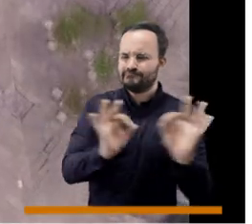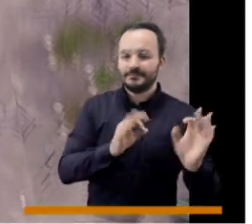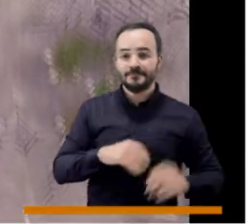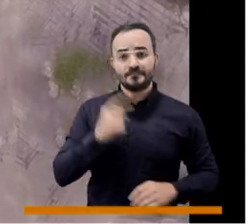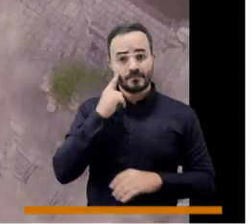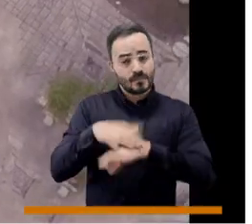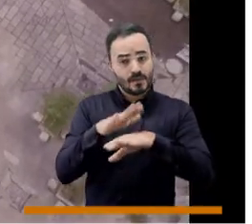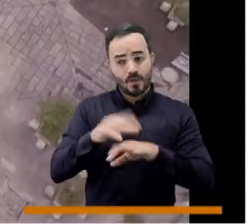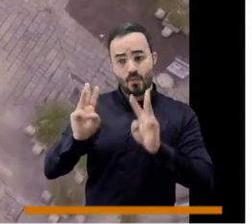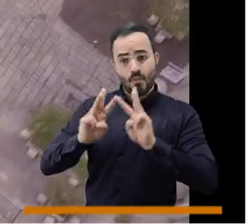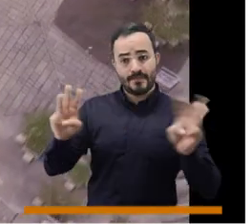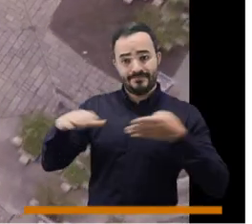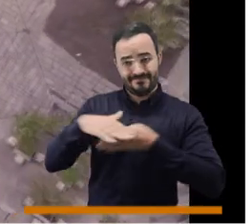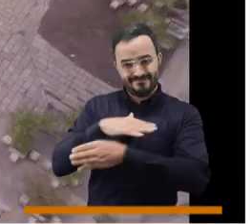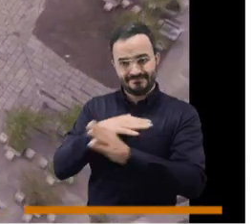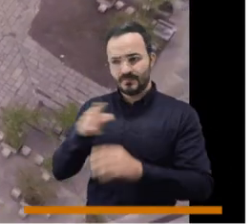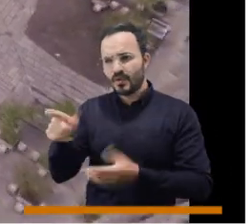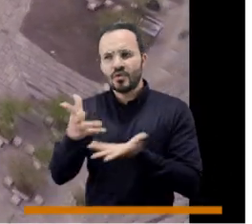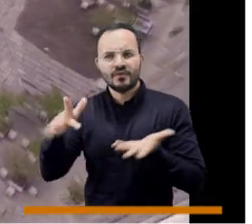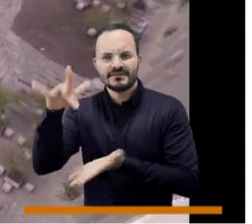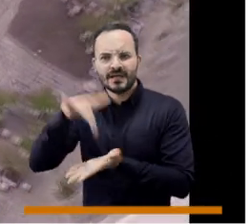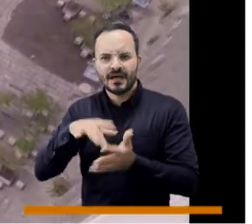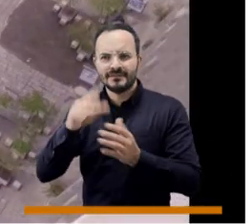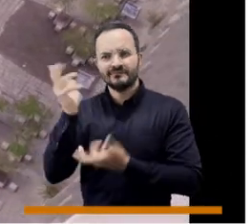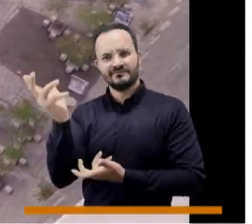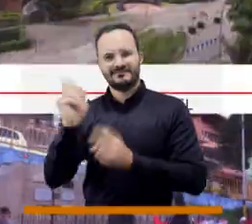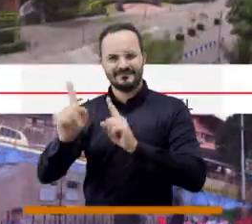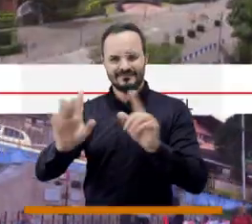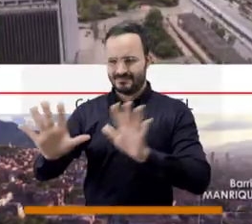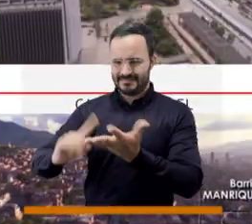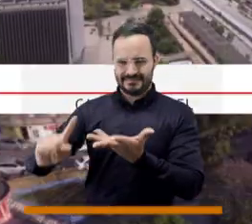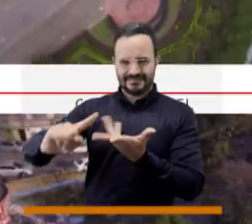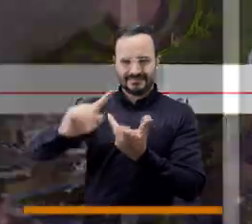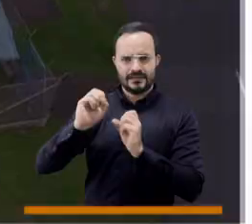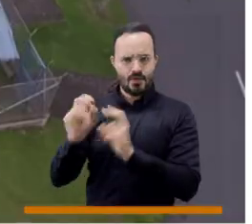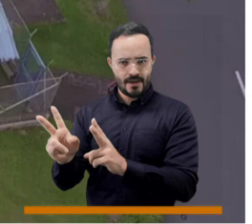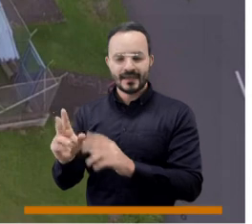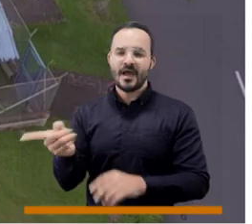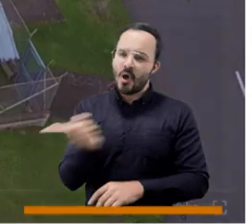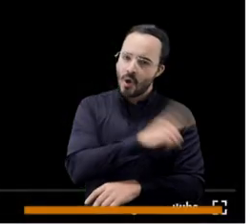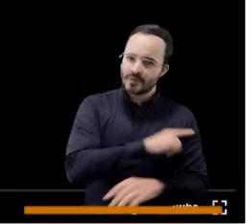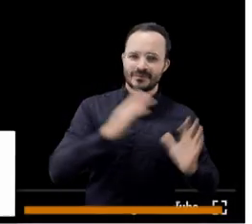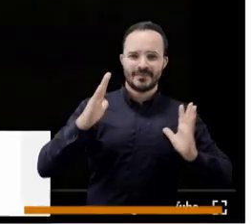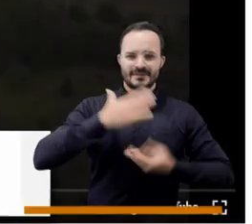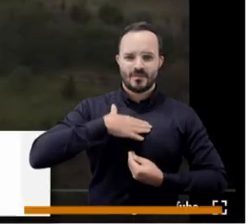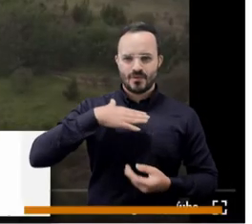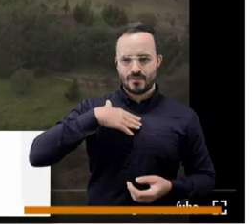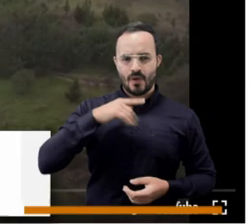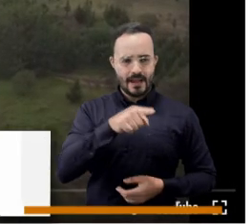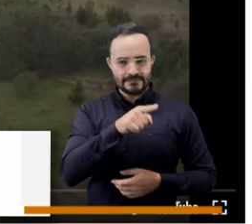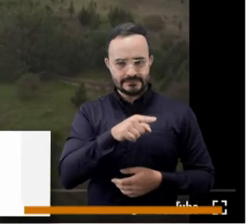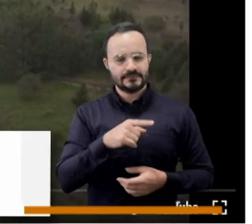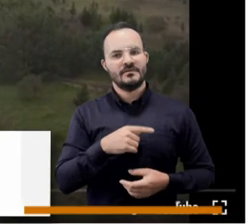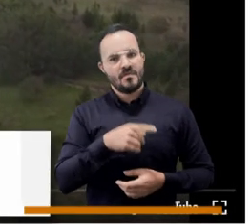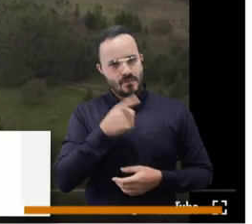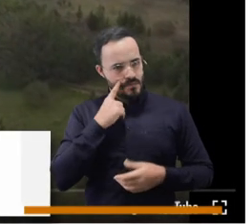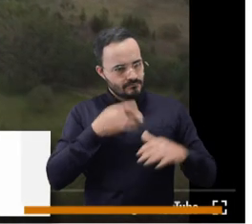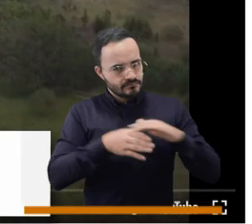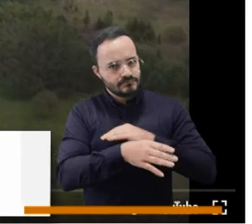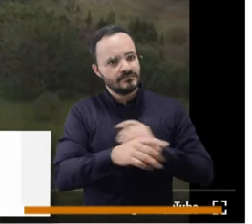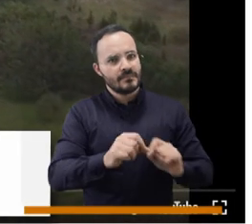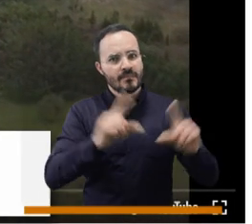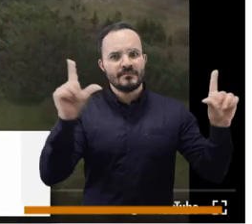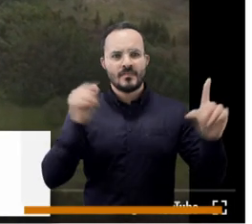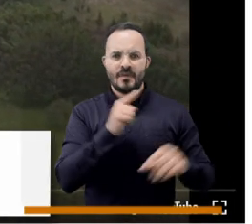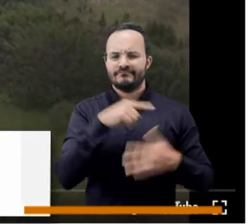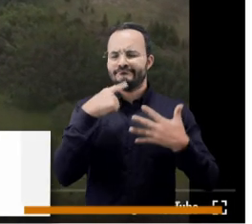visiten no solo la página de georreferenciación de las esculturas de Medellín, sino la página de patrimonio de la ciudad, de